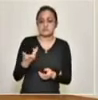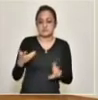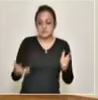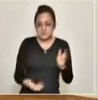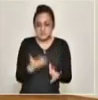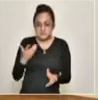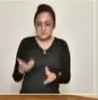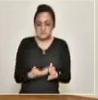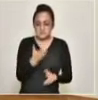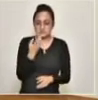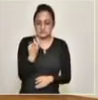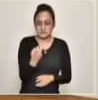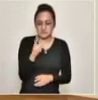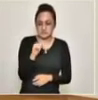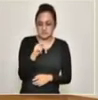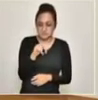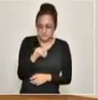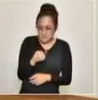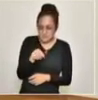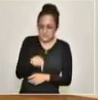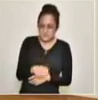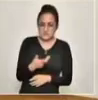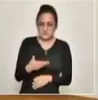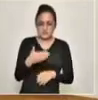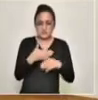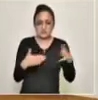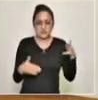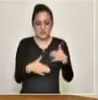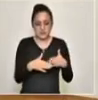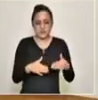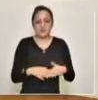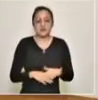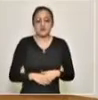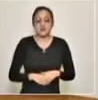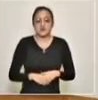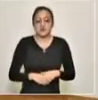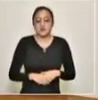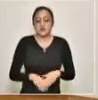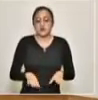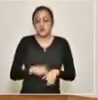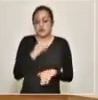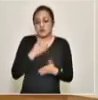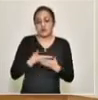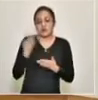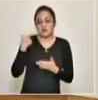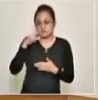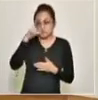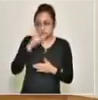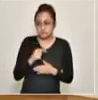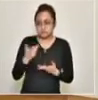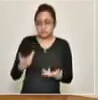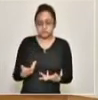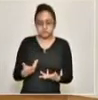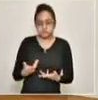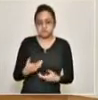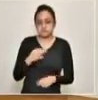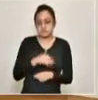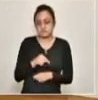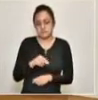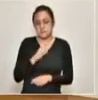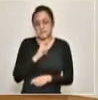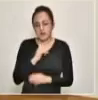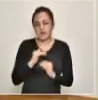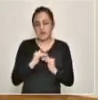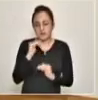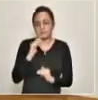extracción de este material, como lo ha habido en otros, que